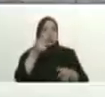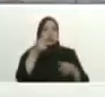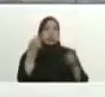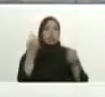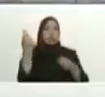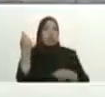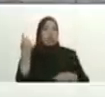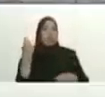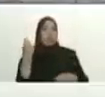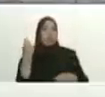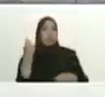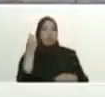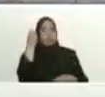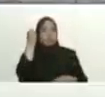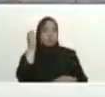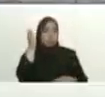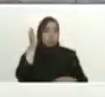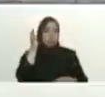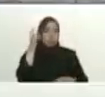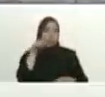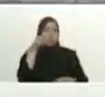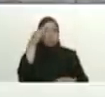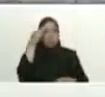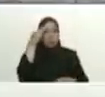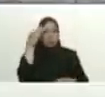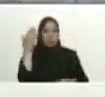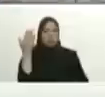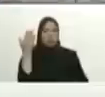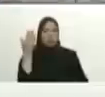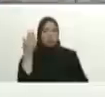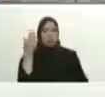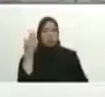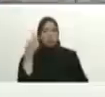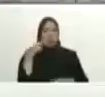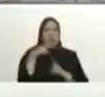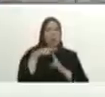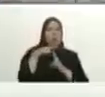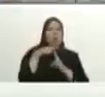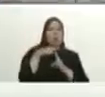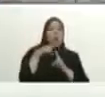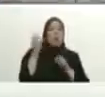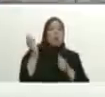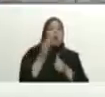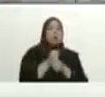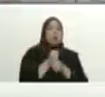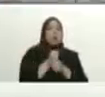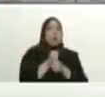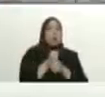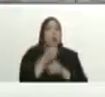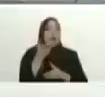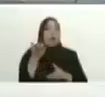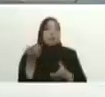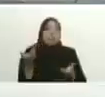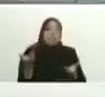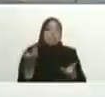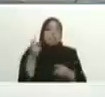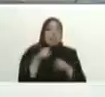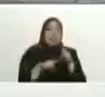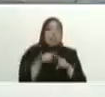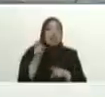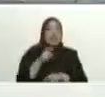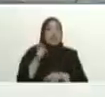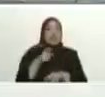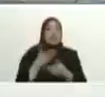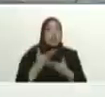ustedes están conscientes de eso hay que ver en el Táchira donde conseguimos esas maquinarias por ahora nosotros nos